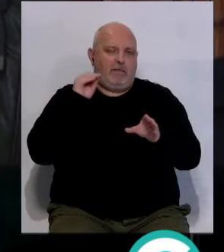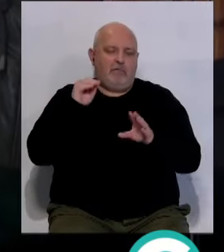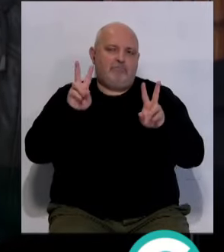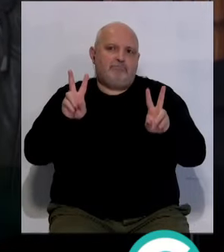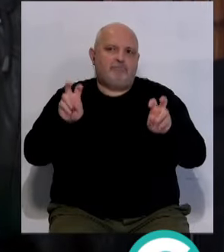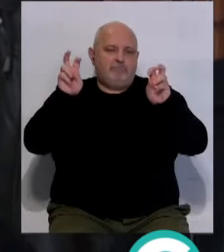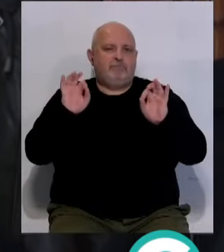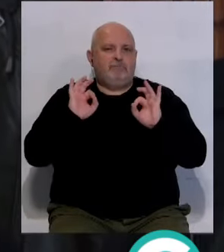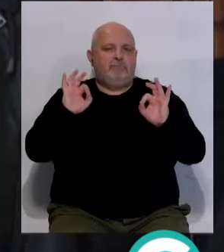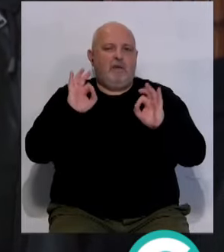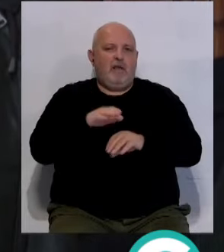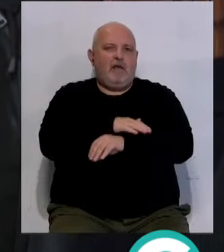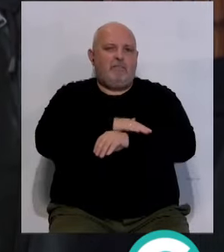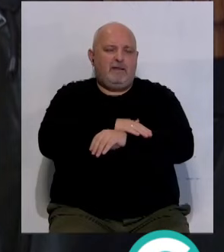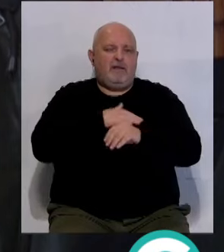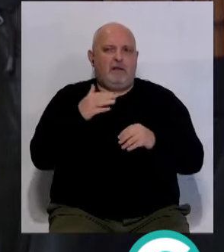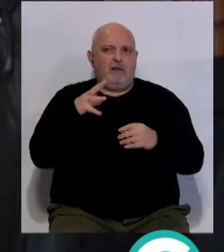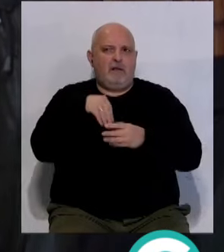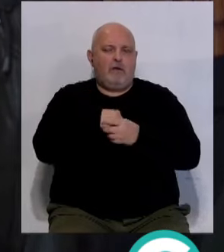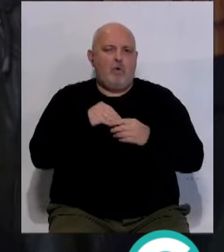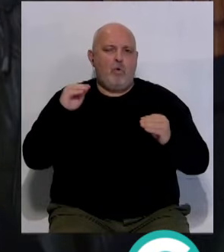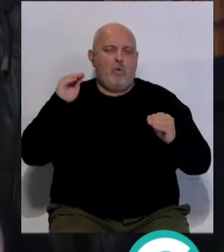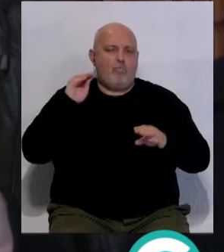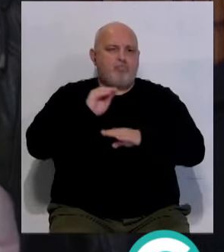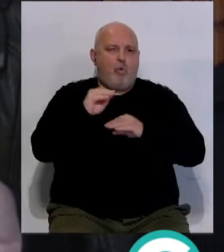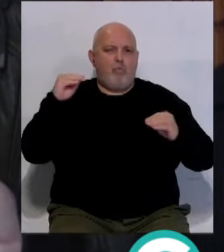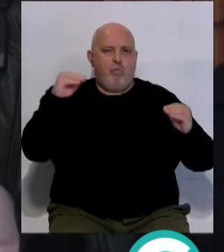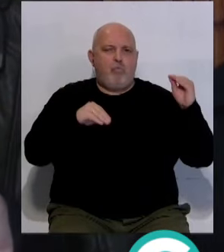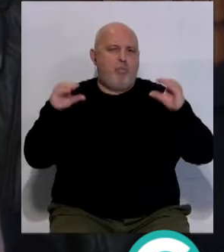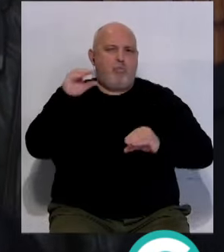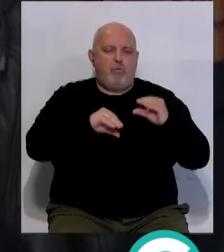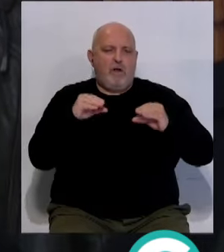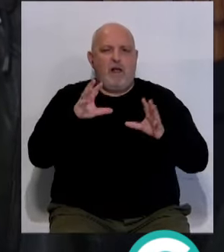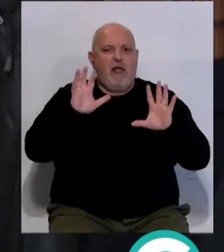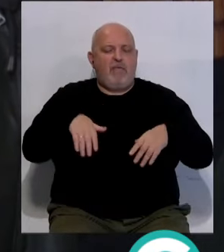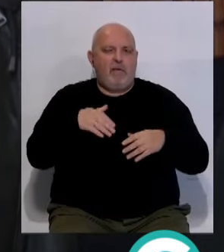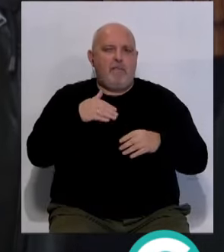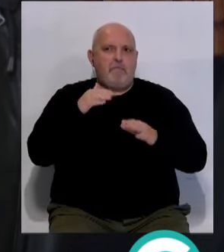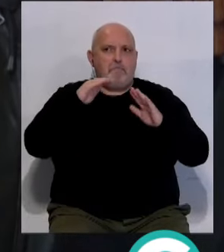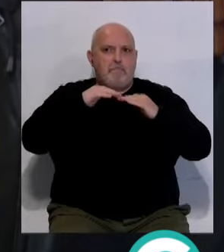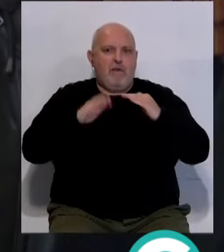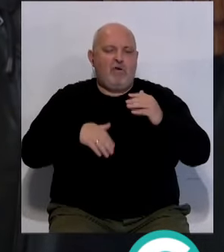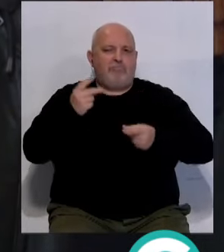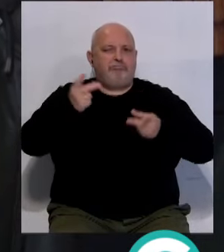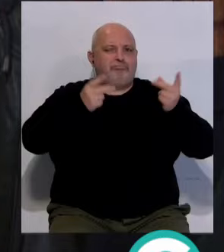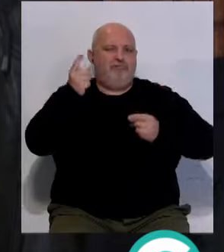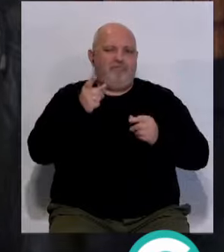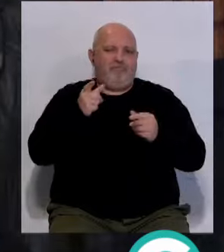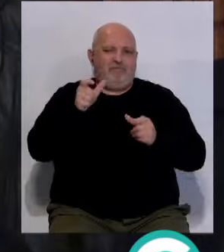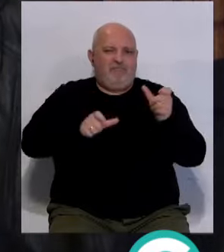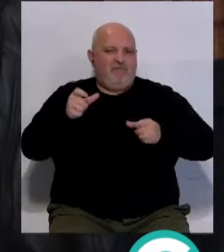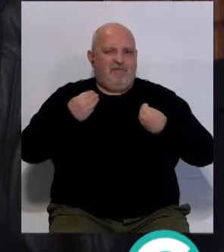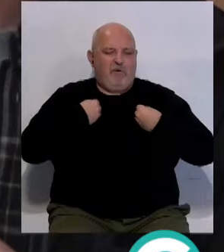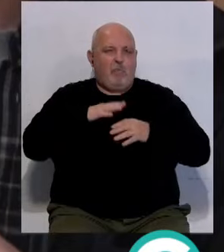particularidad de una administración que está infrafinanciada, de una ciudad de Cádiz que cada vez tiene menos vecina vecina y aguanta mayor